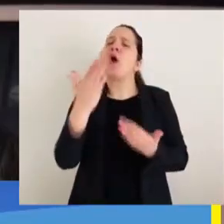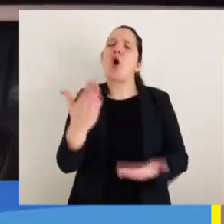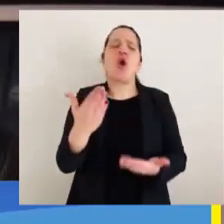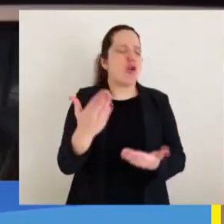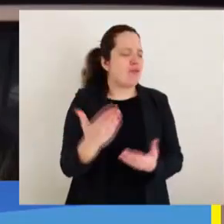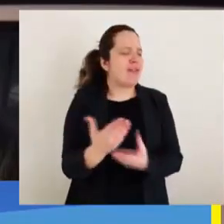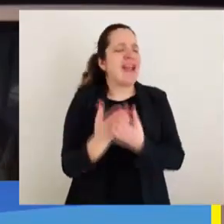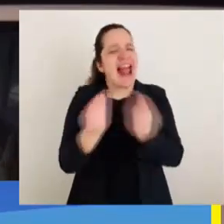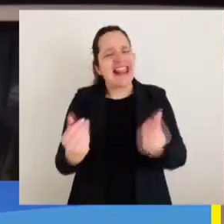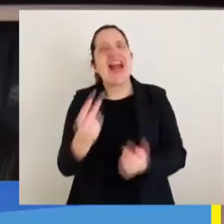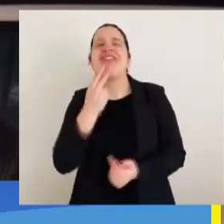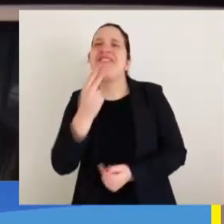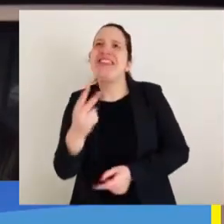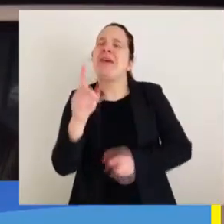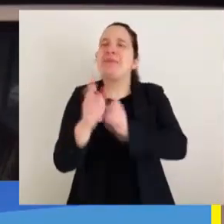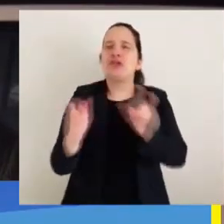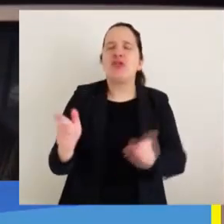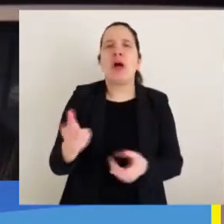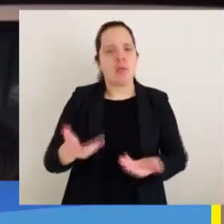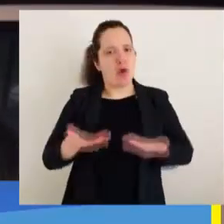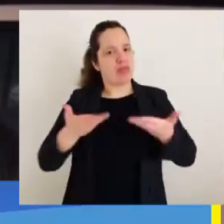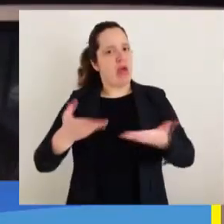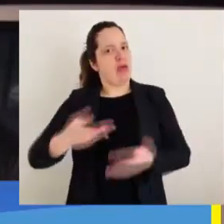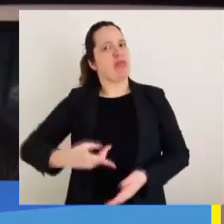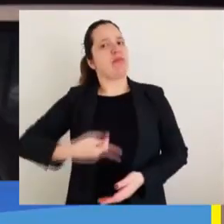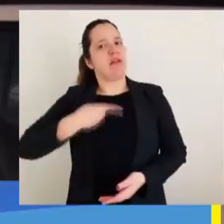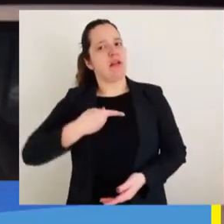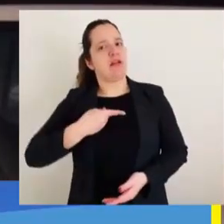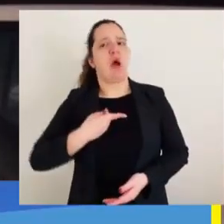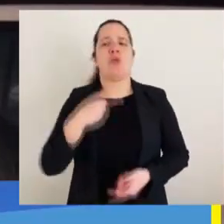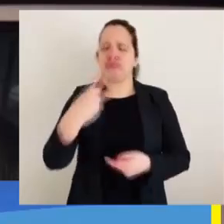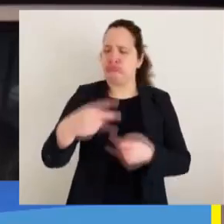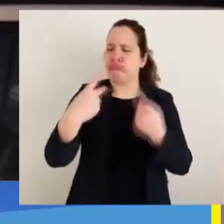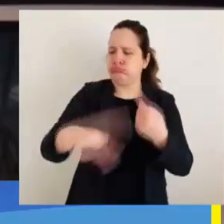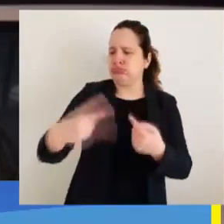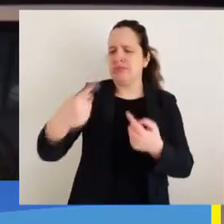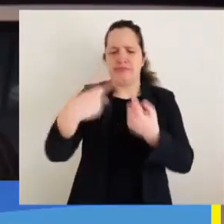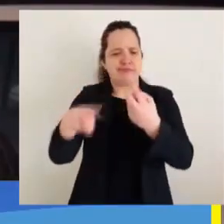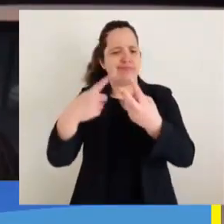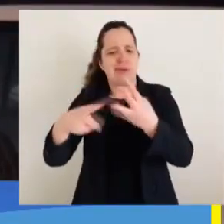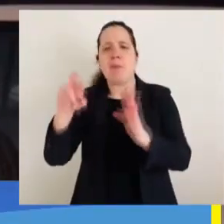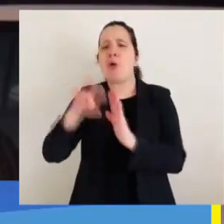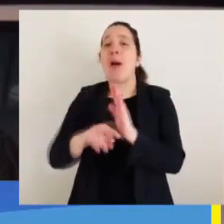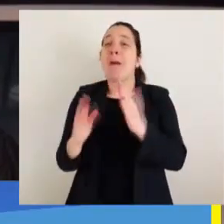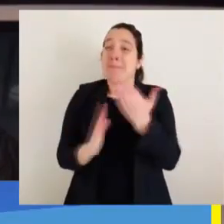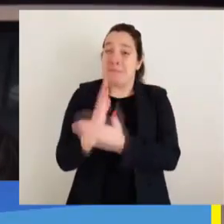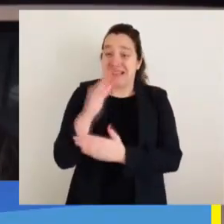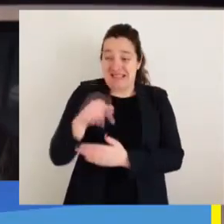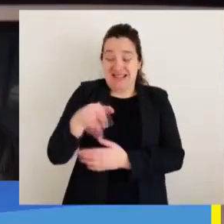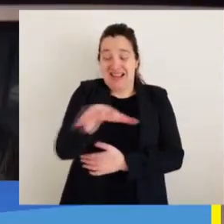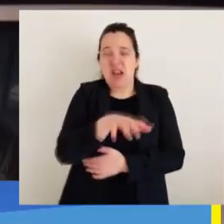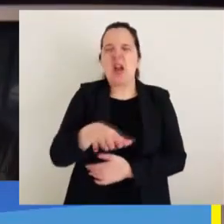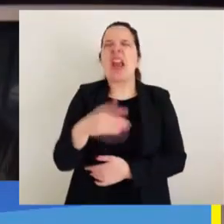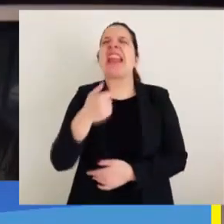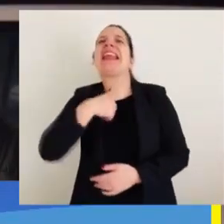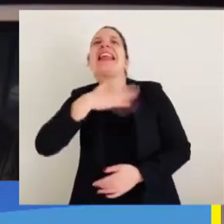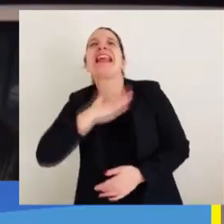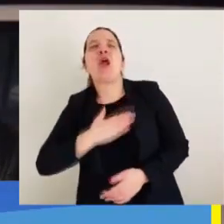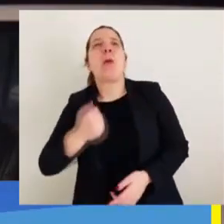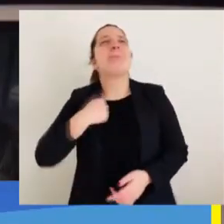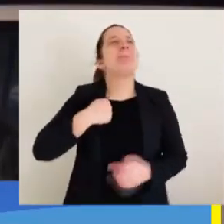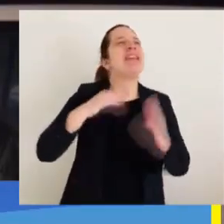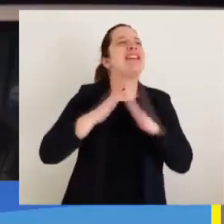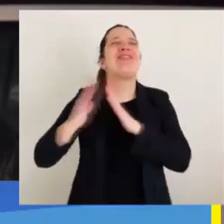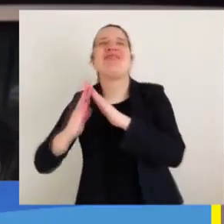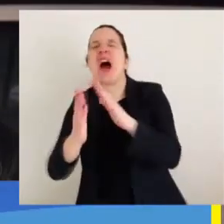entrega dignidad, donde también los vecinos y vecinas se involucran, donde priorizan sus proyectos. Cuando comenzó el Quiero Mi Barrio, Quiero la Villa San Francisco, muchas